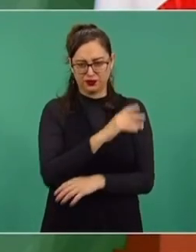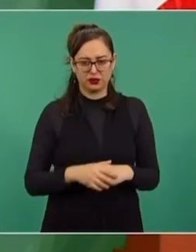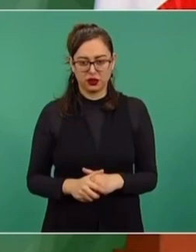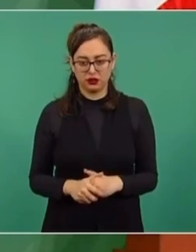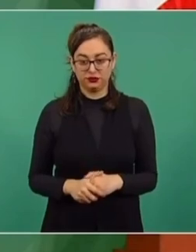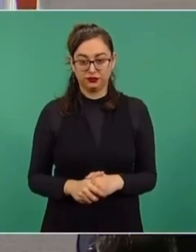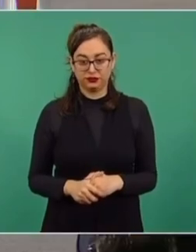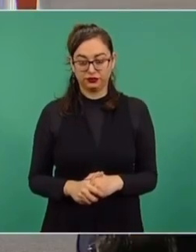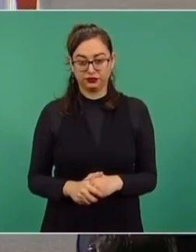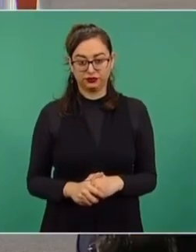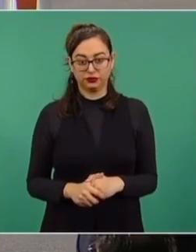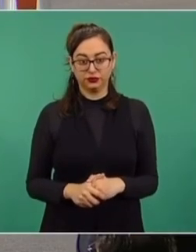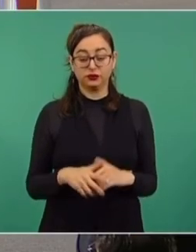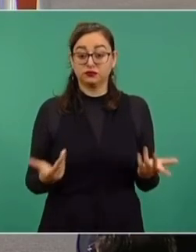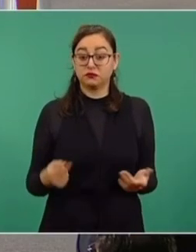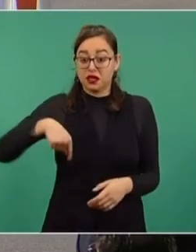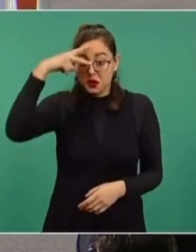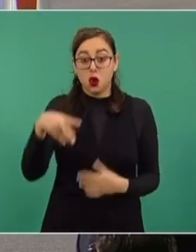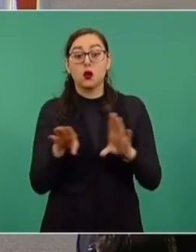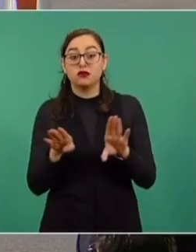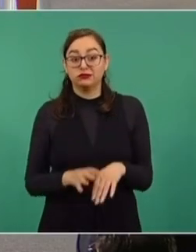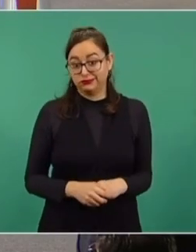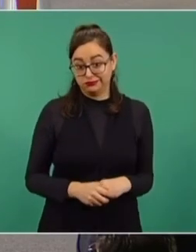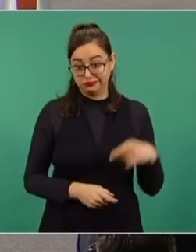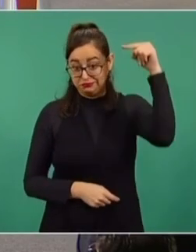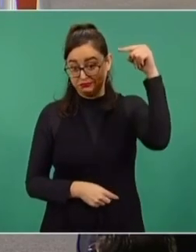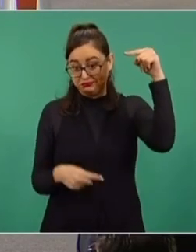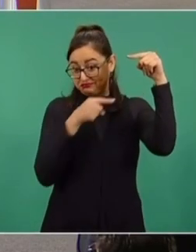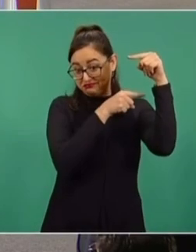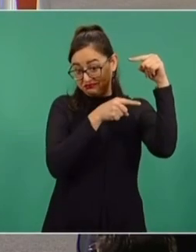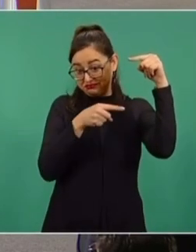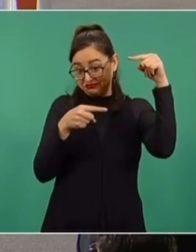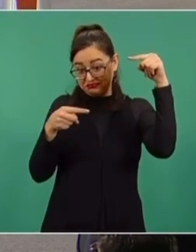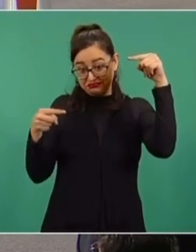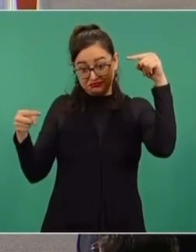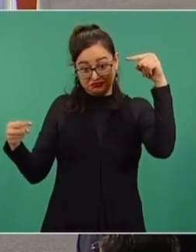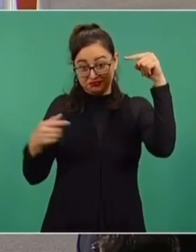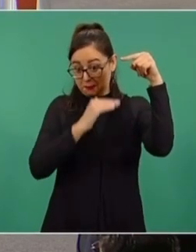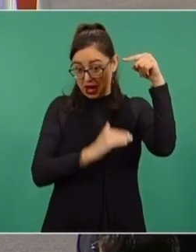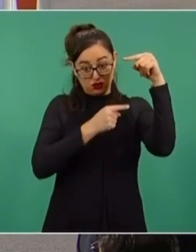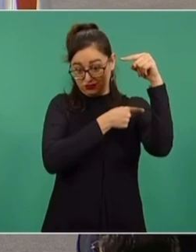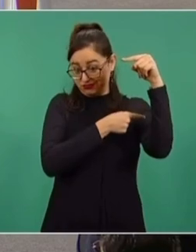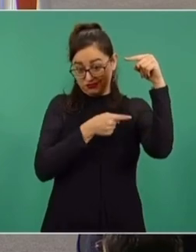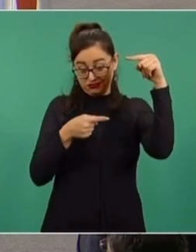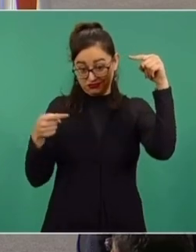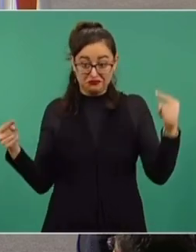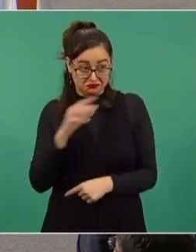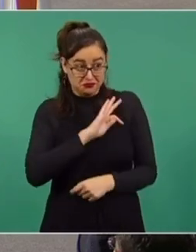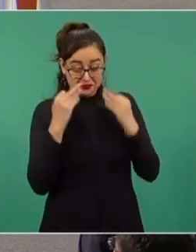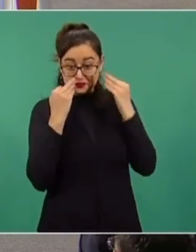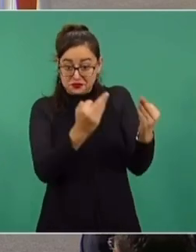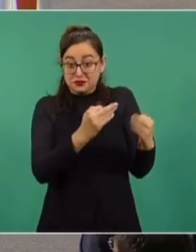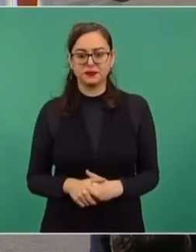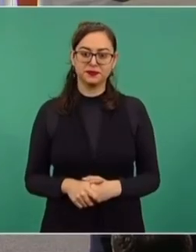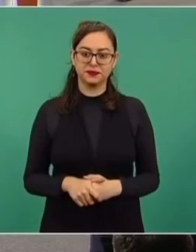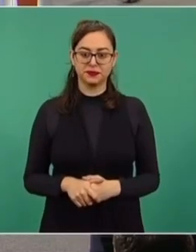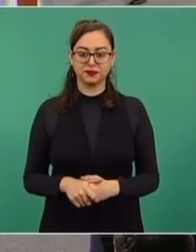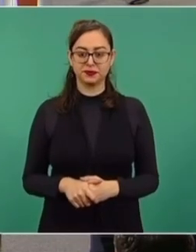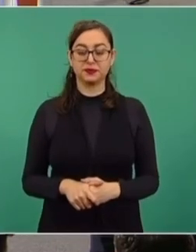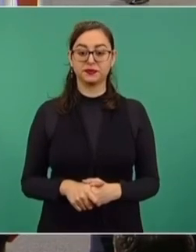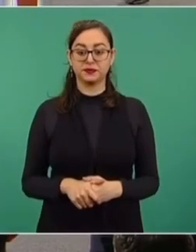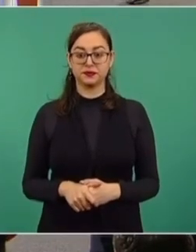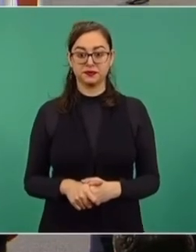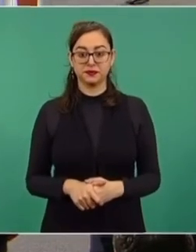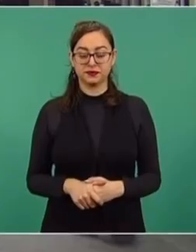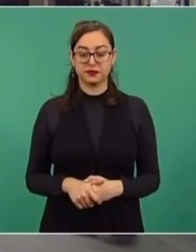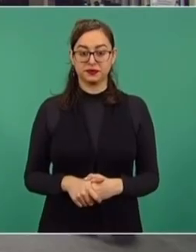Nosotros, entonces sí ha funcionado. Pero